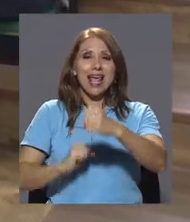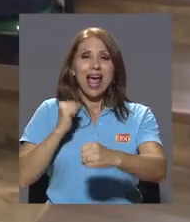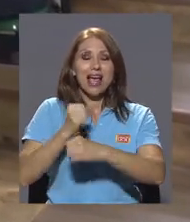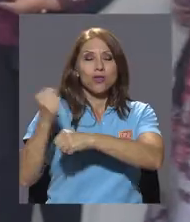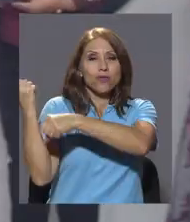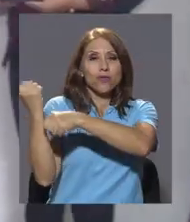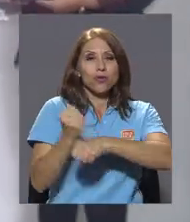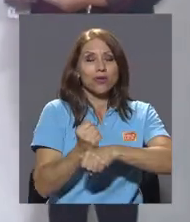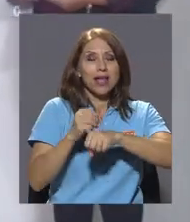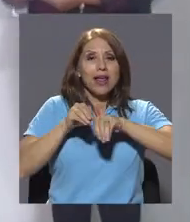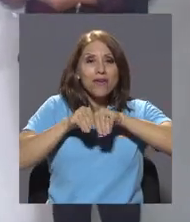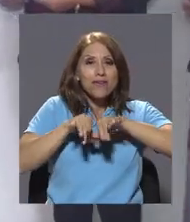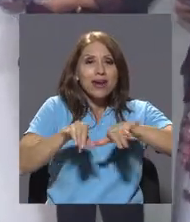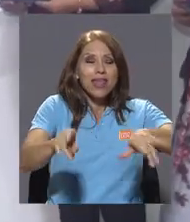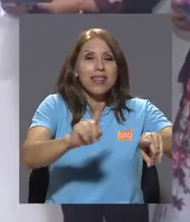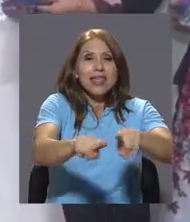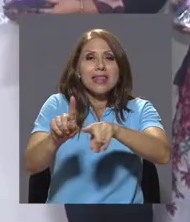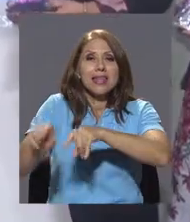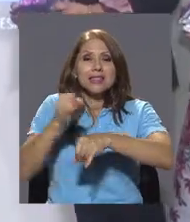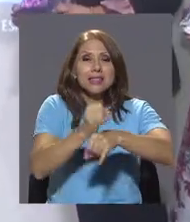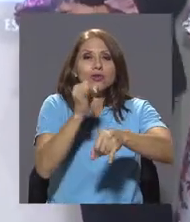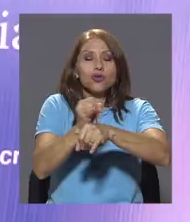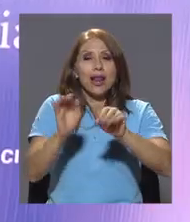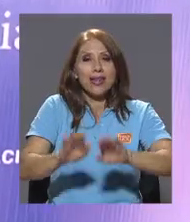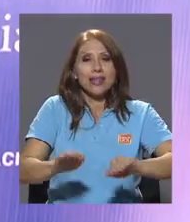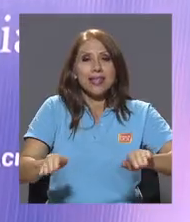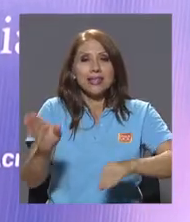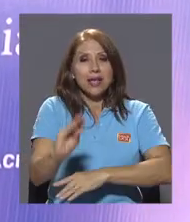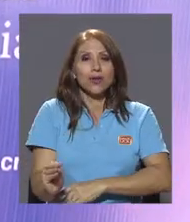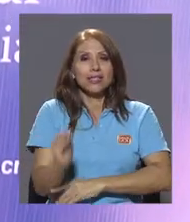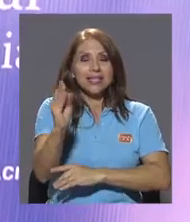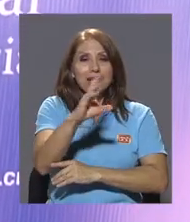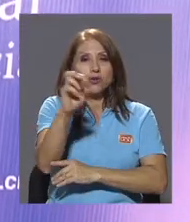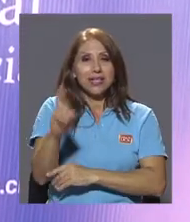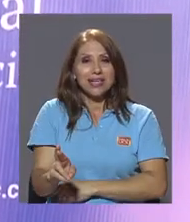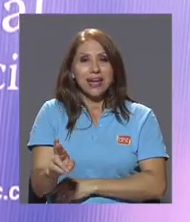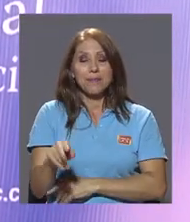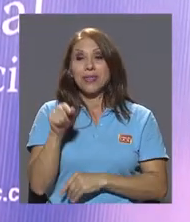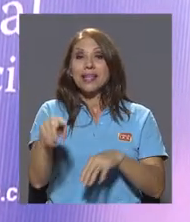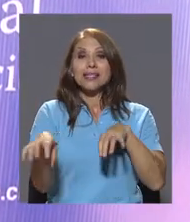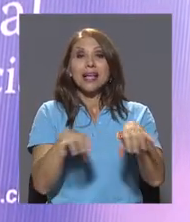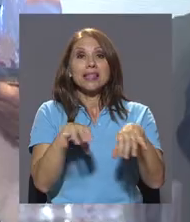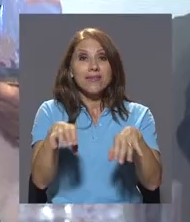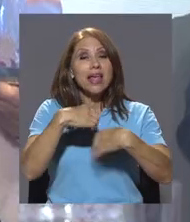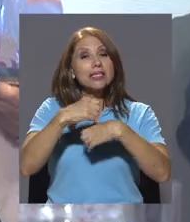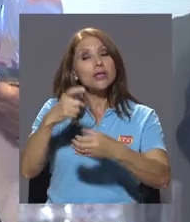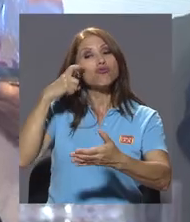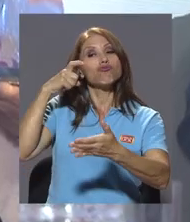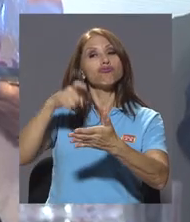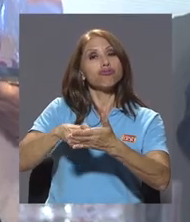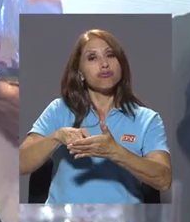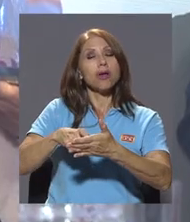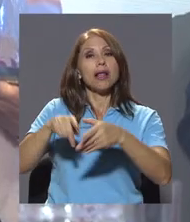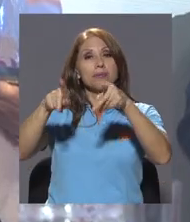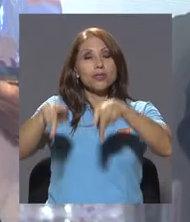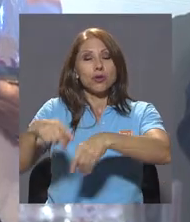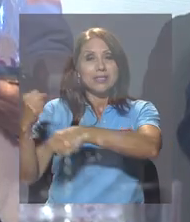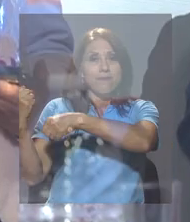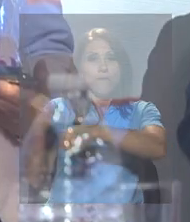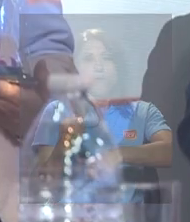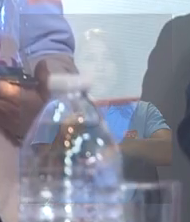Red Interinstitucional para la Niñez y la Adolescencia de Costa Rica. En la actividad se realizó un homenaje a las fundadoras de esta red.